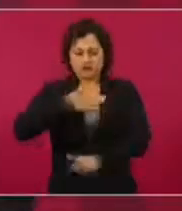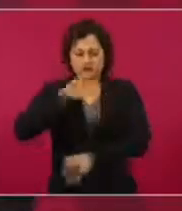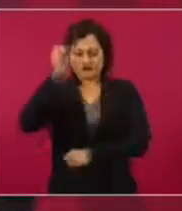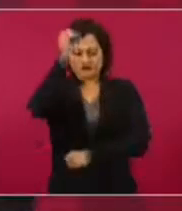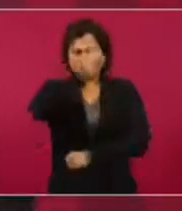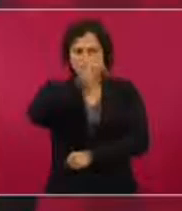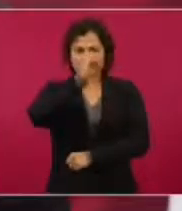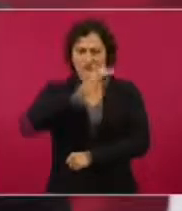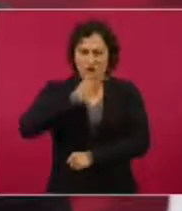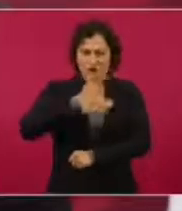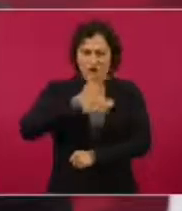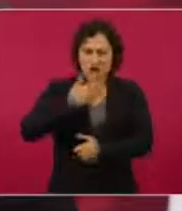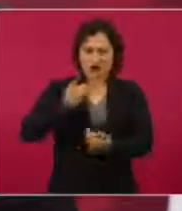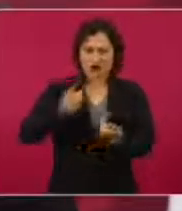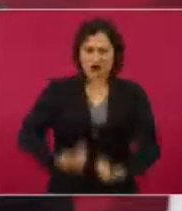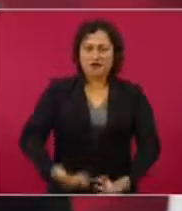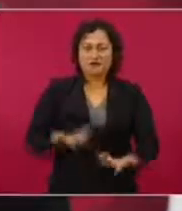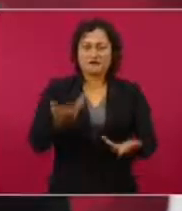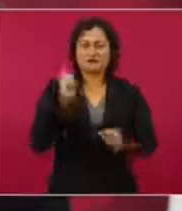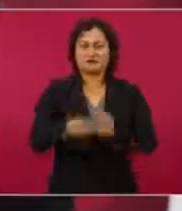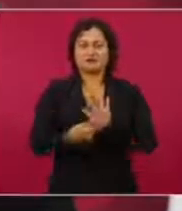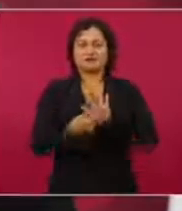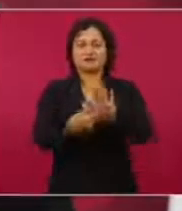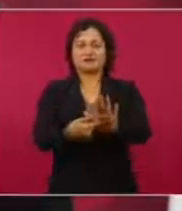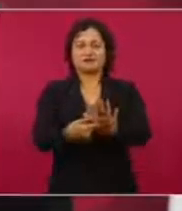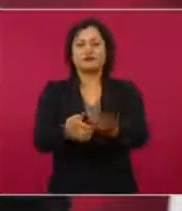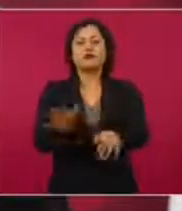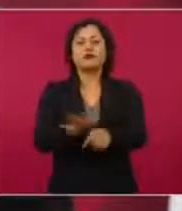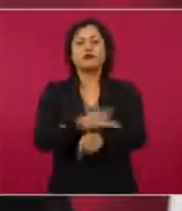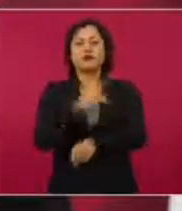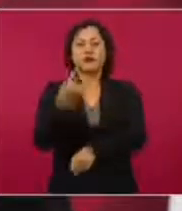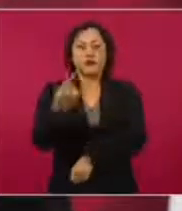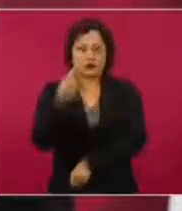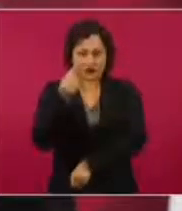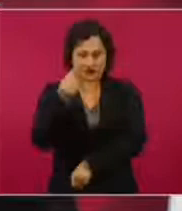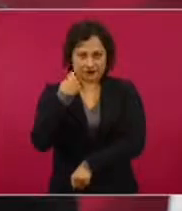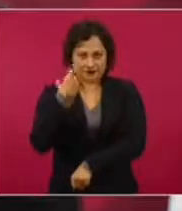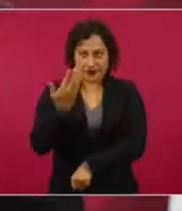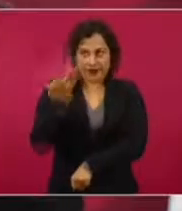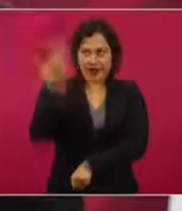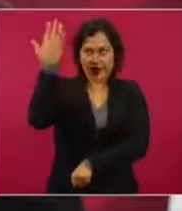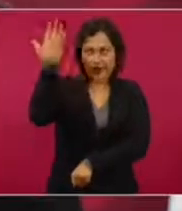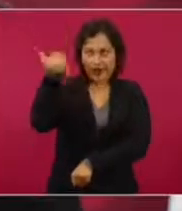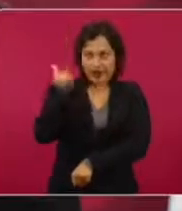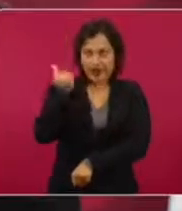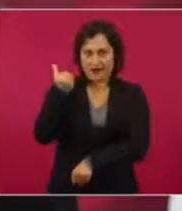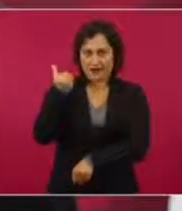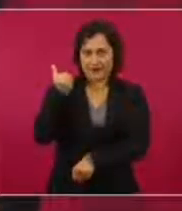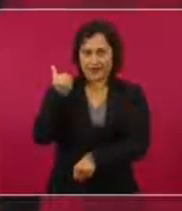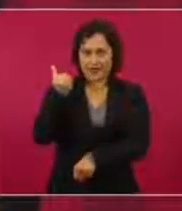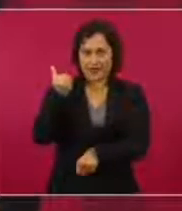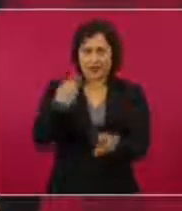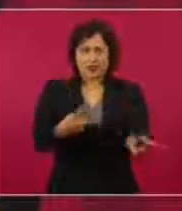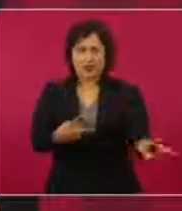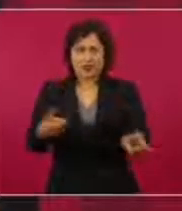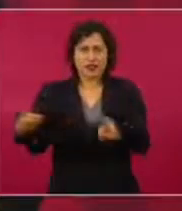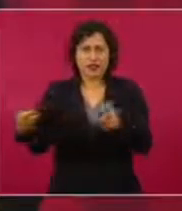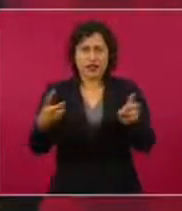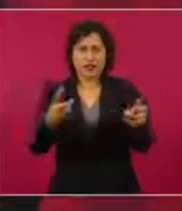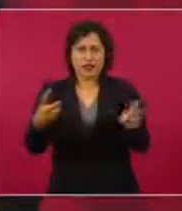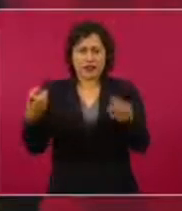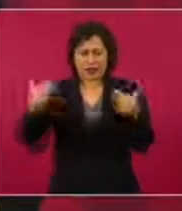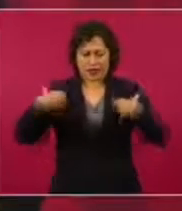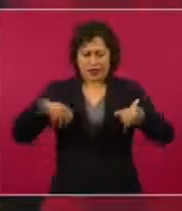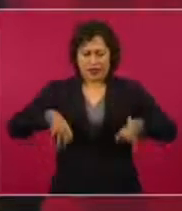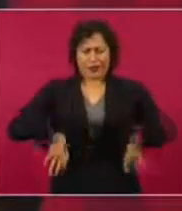porque si se saqueó al país como se llevó a cabo en el periodo neoliberal